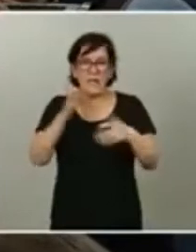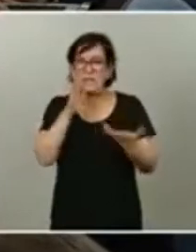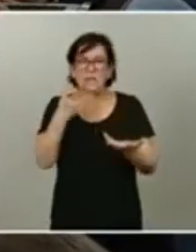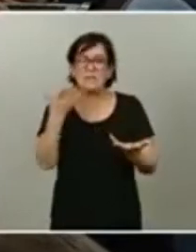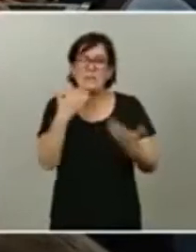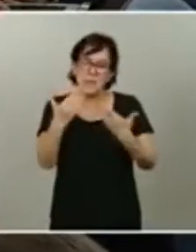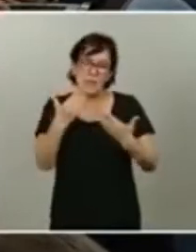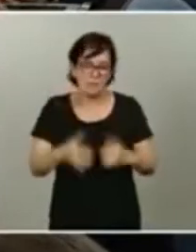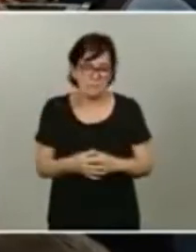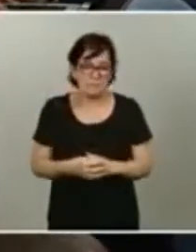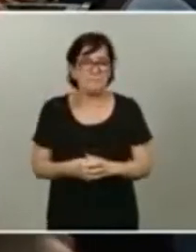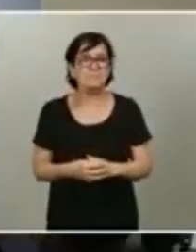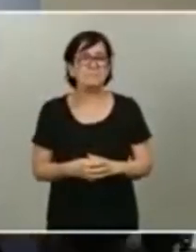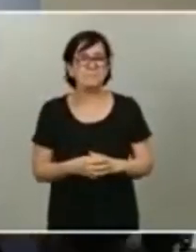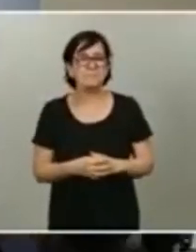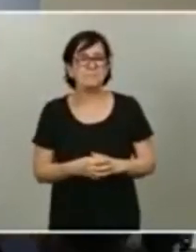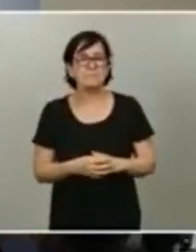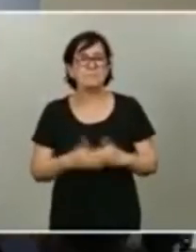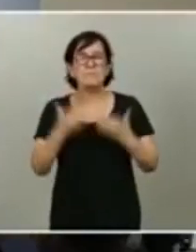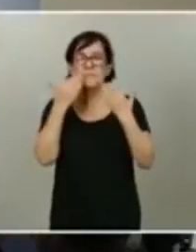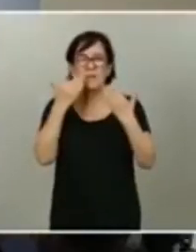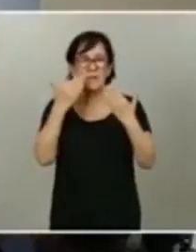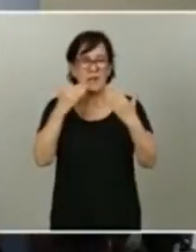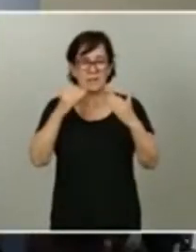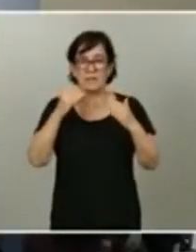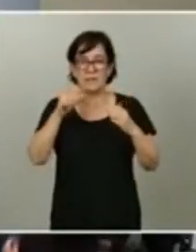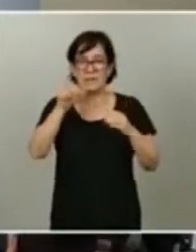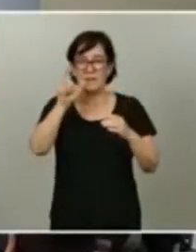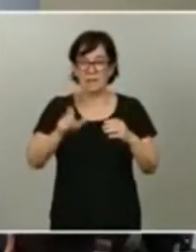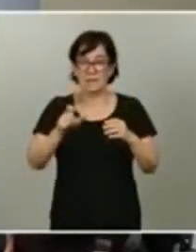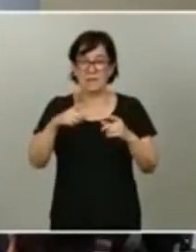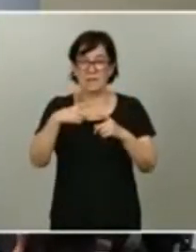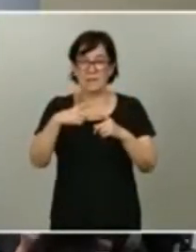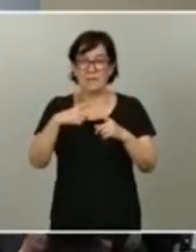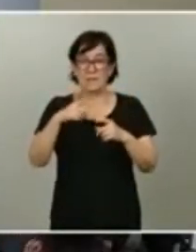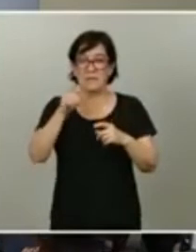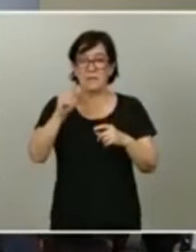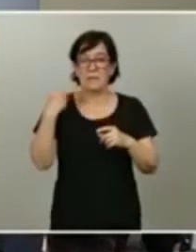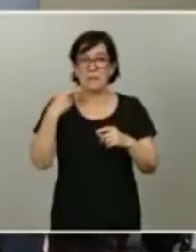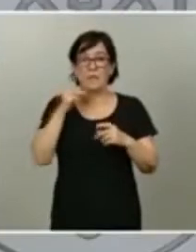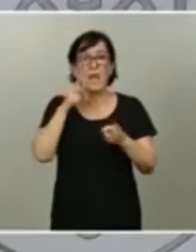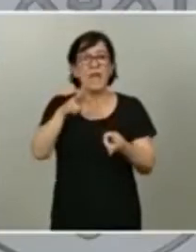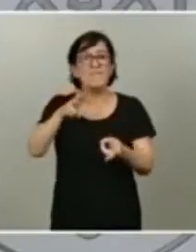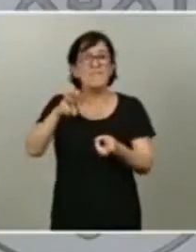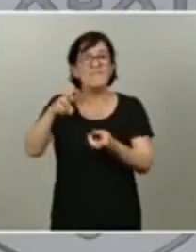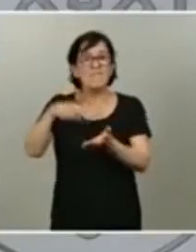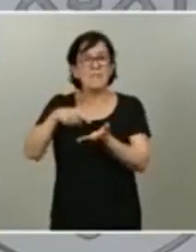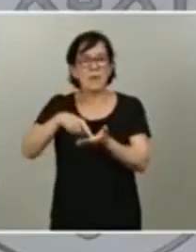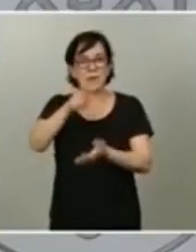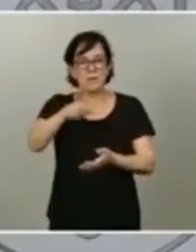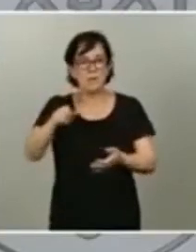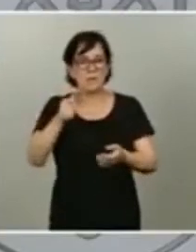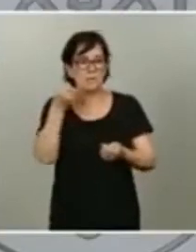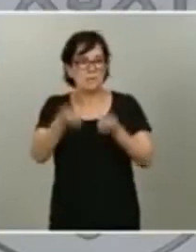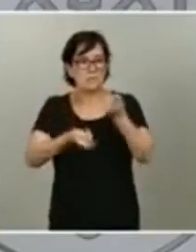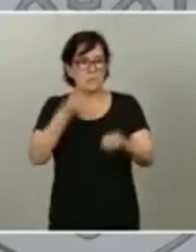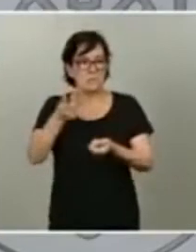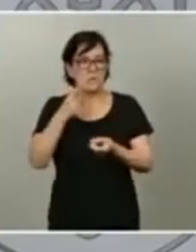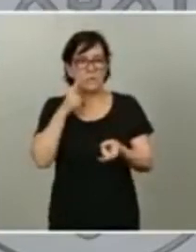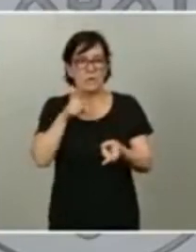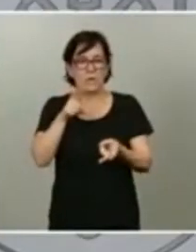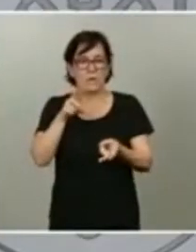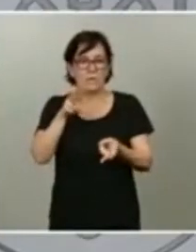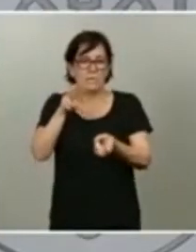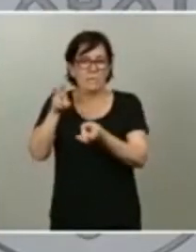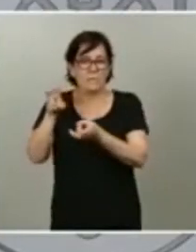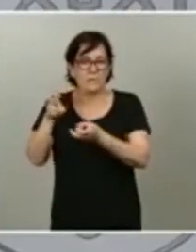Gracias, Mercedes. Respecto a la primera cuestión, lo importante es que la fiscalidad de todos los ciudadanos sea progresiva y sea una fiscalidad justa. Y